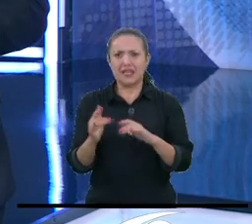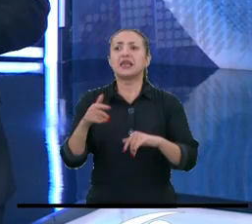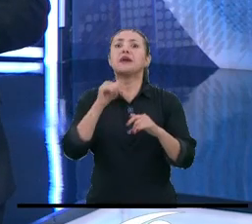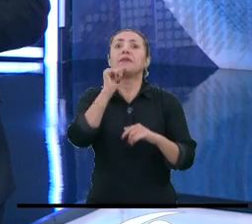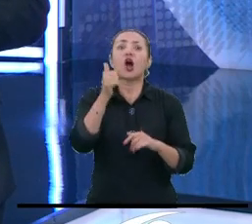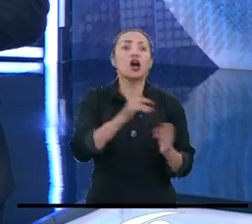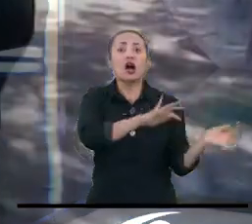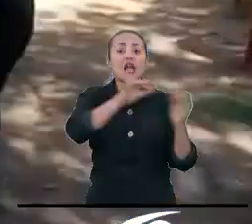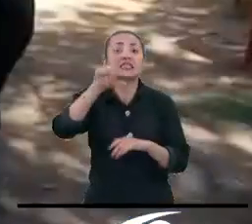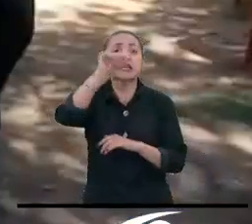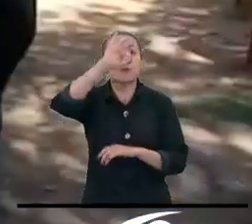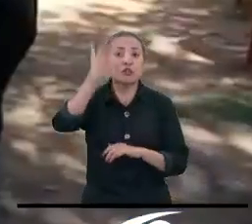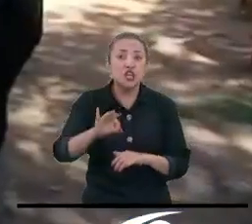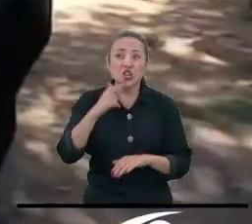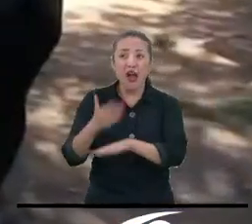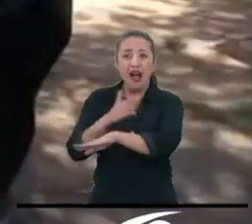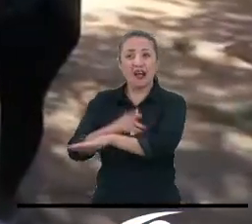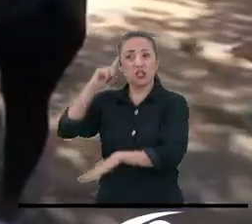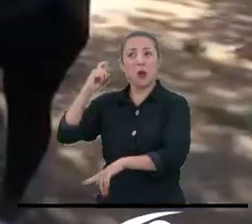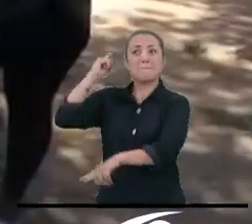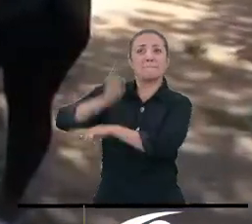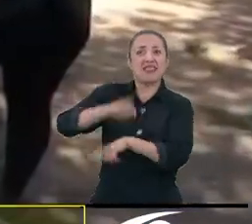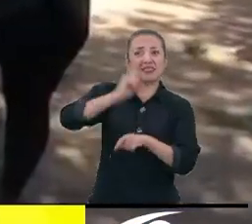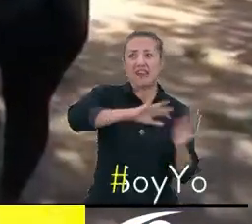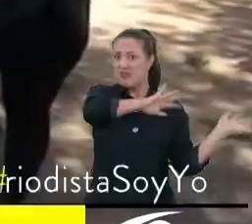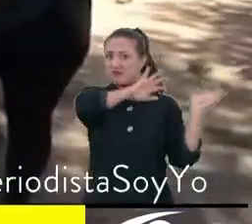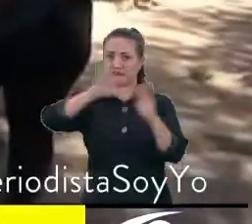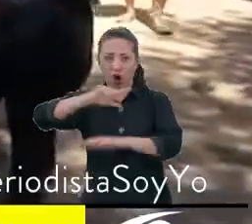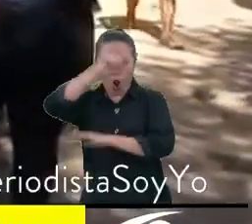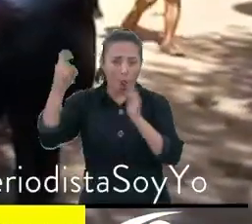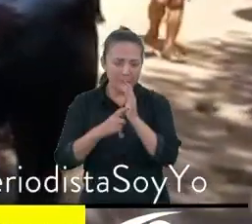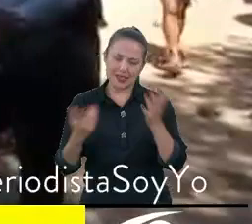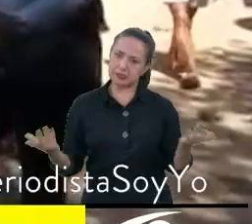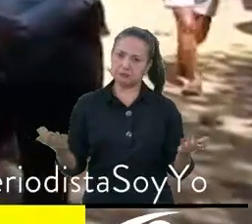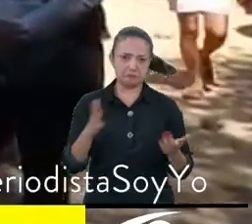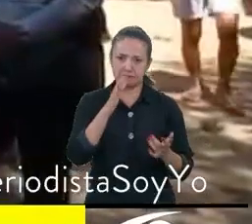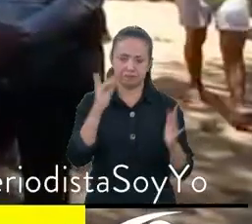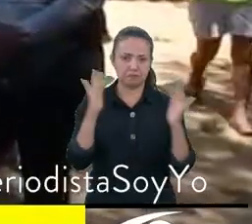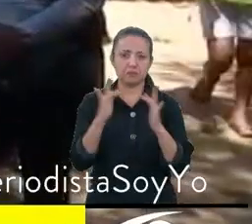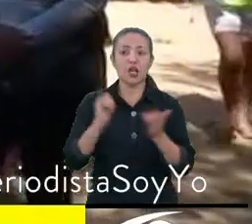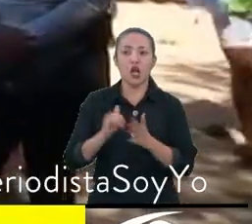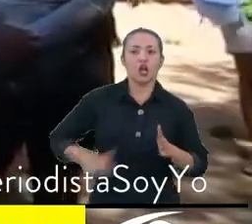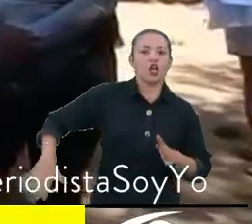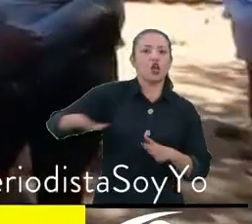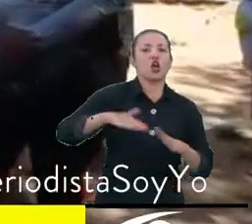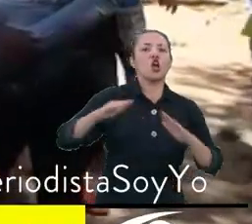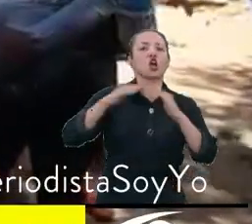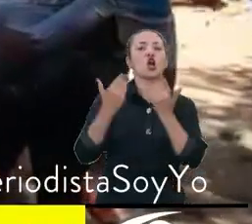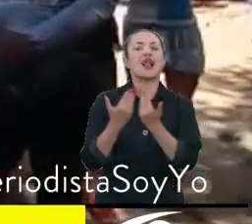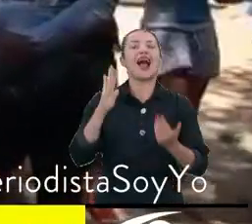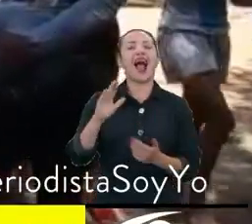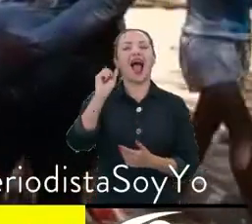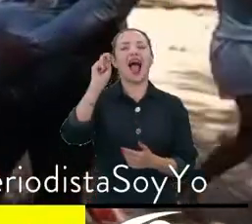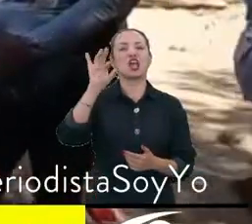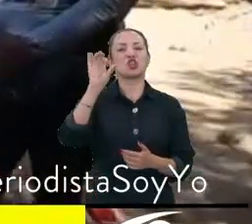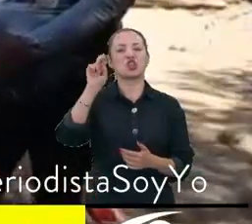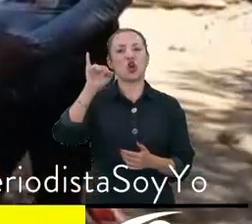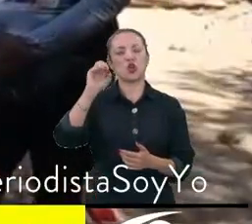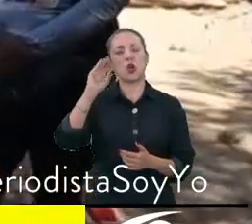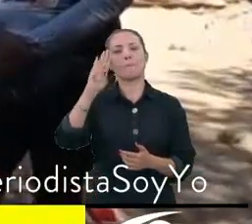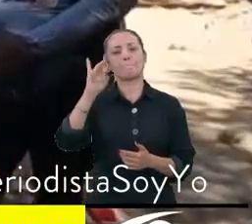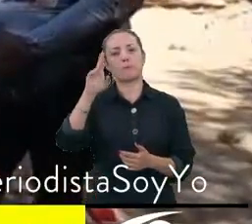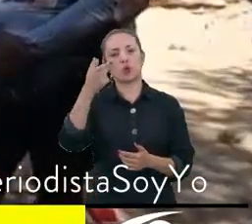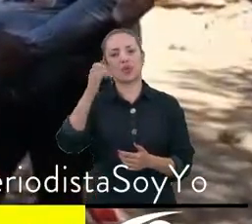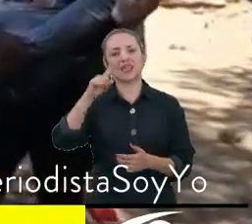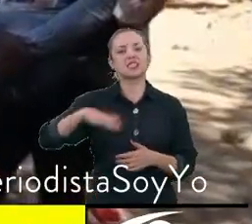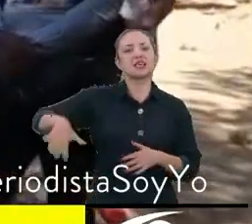gobierno. Nos encontramos en el colegio Antonio Bruges Carmona, sede 10, Paraba, del municipio de Santa Ana